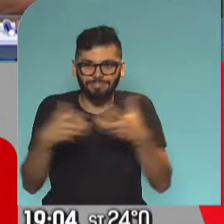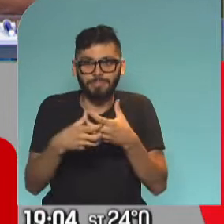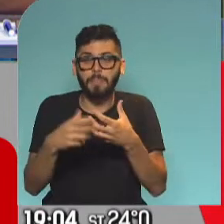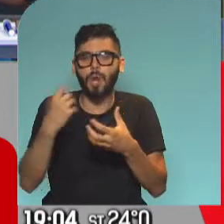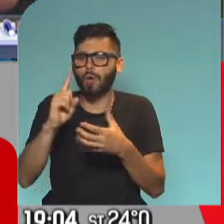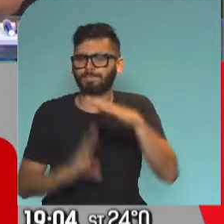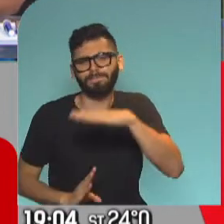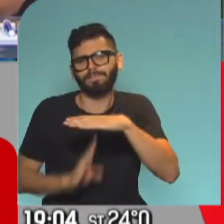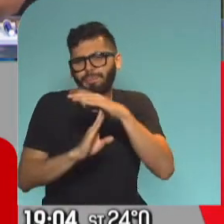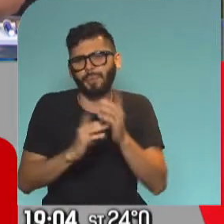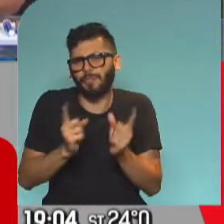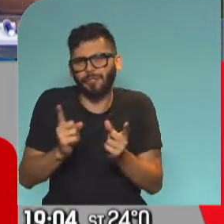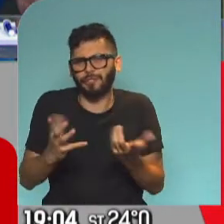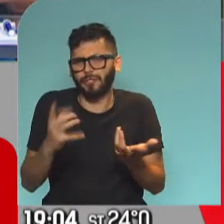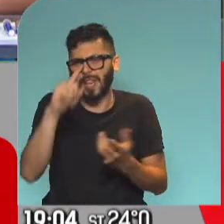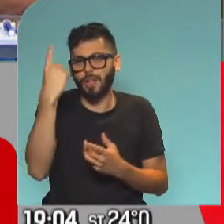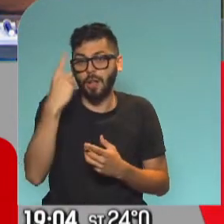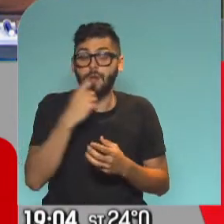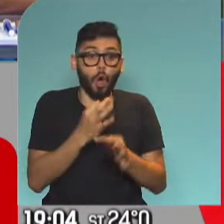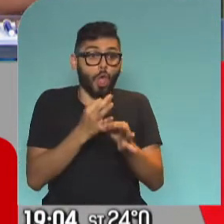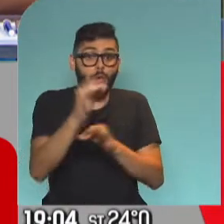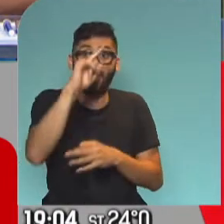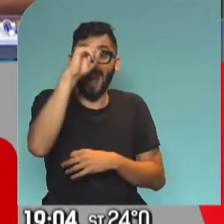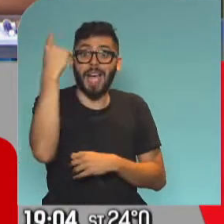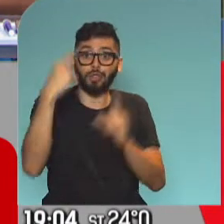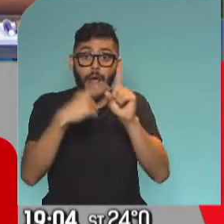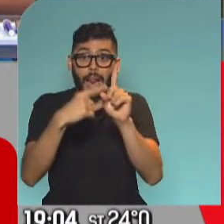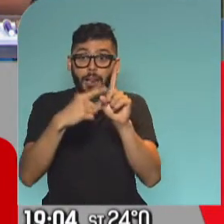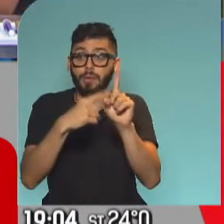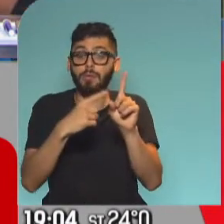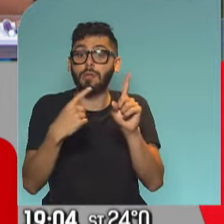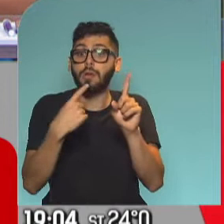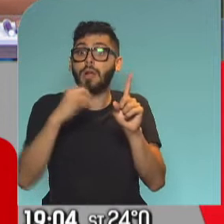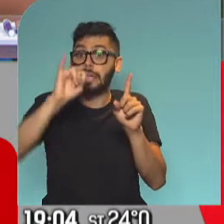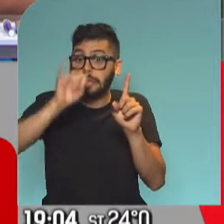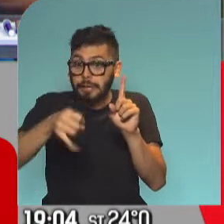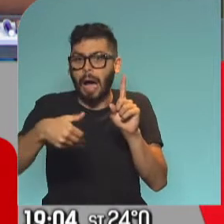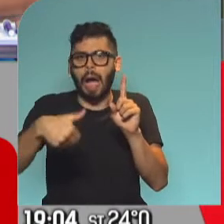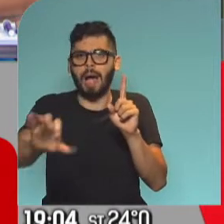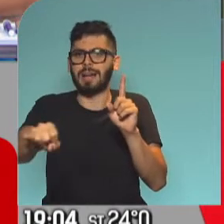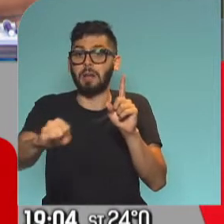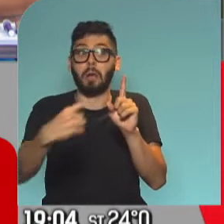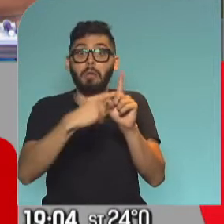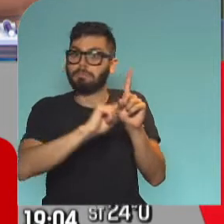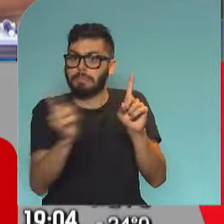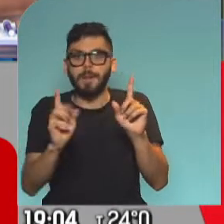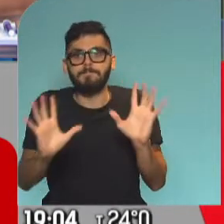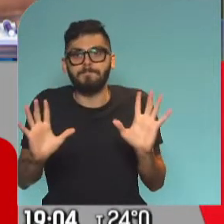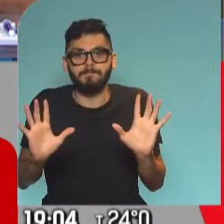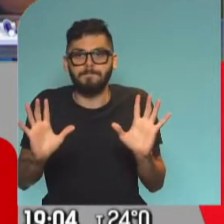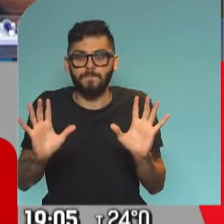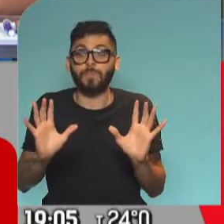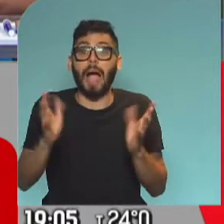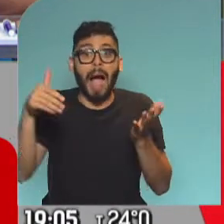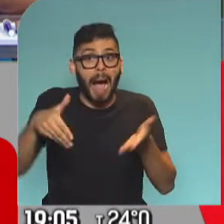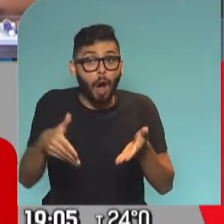centralidad, si educación nacional no daba un sí, no daba un visto bueno, no ocurrían las cosas buenas. Ahora lo que dice Nicolás